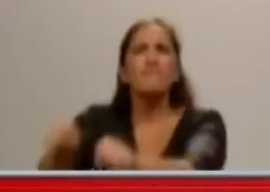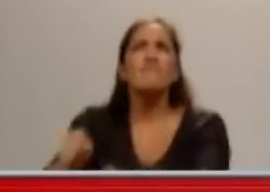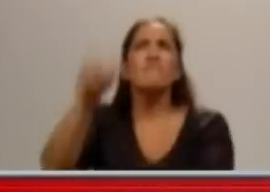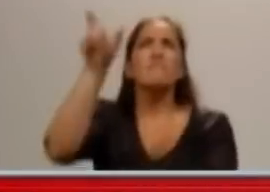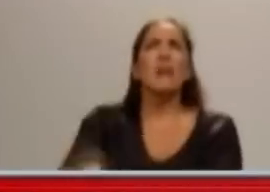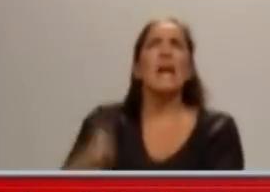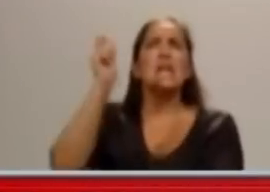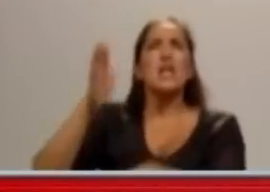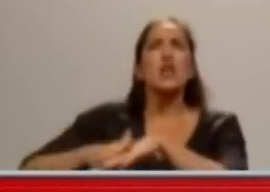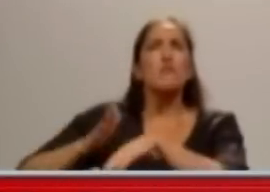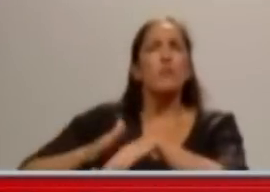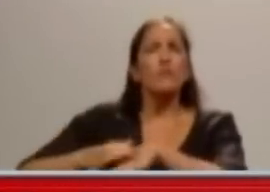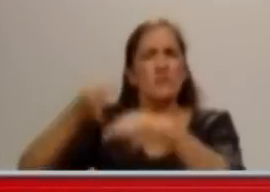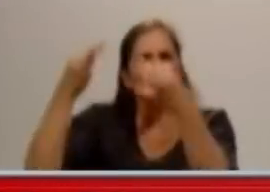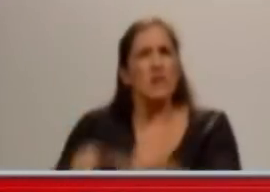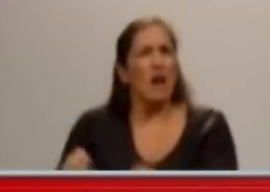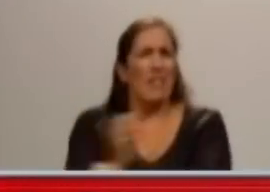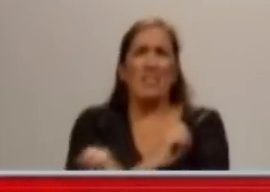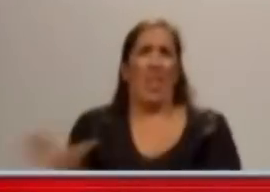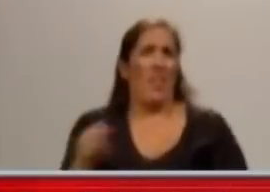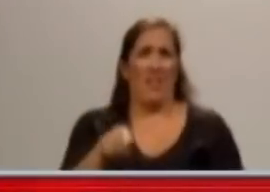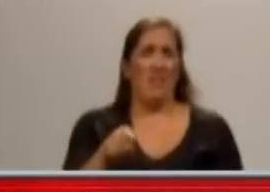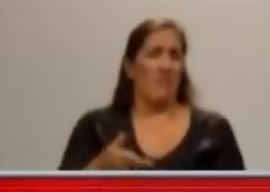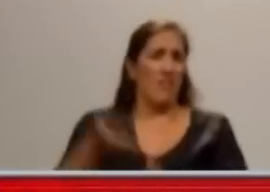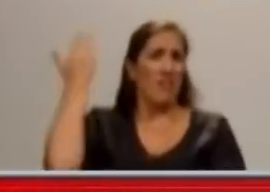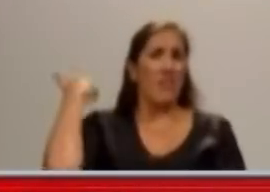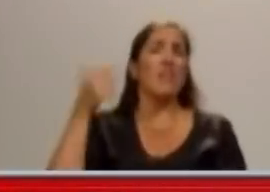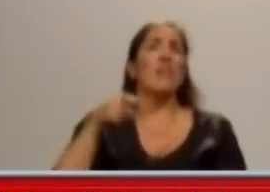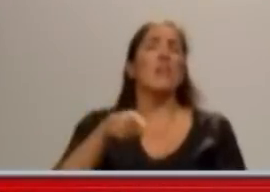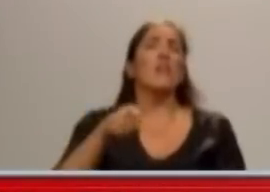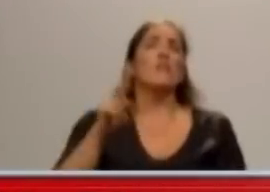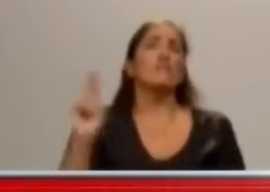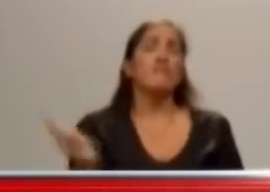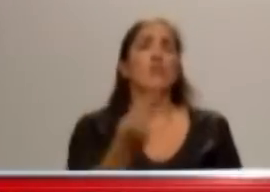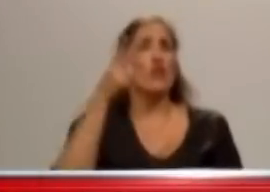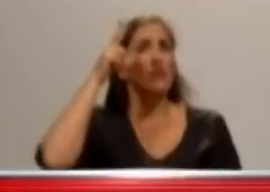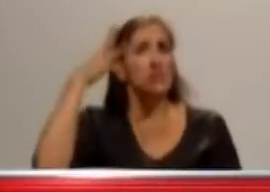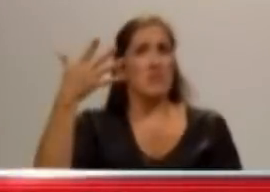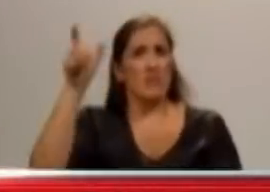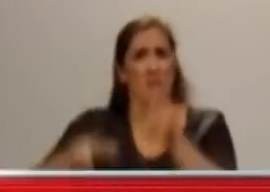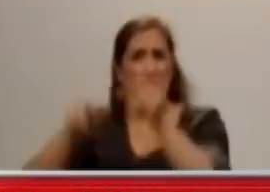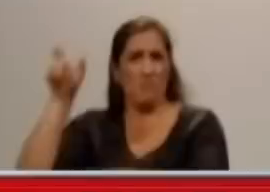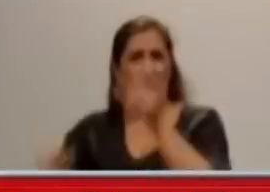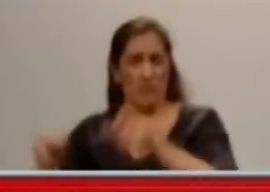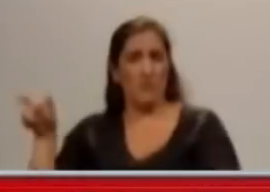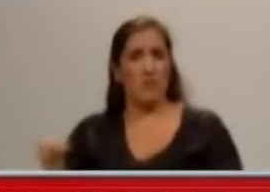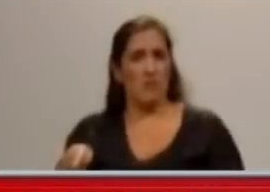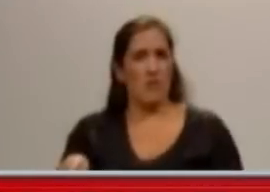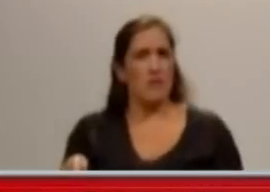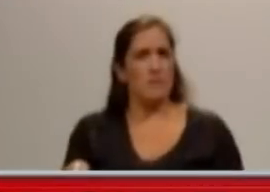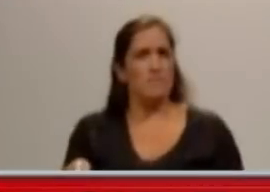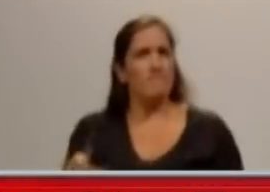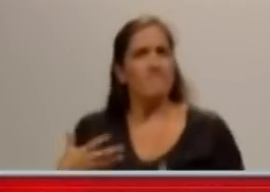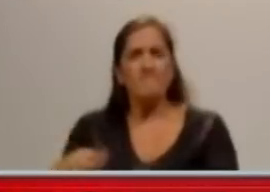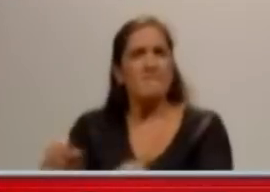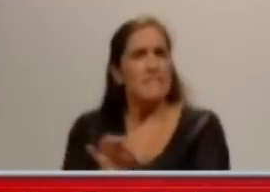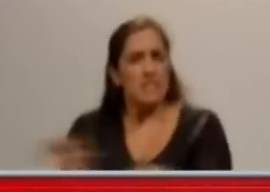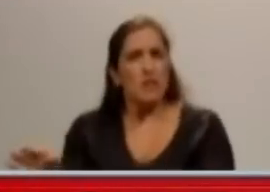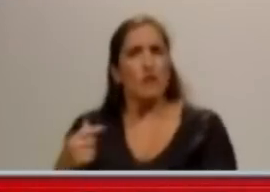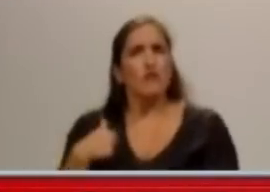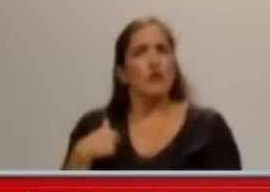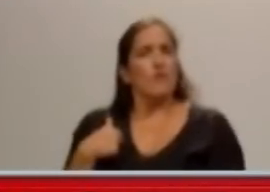Y dice, Irán, le ofrece una vez más al gobierno argentino su colaboración y la formación de un comité